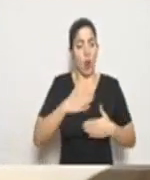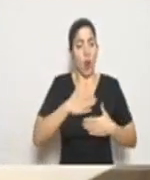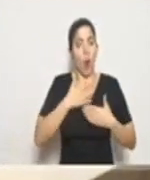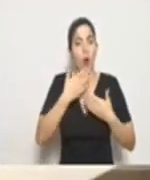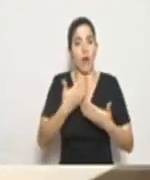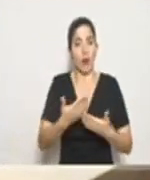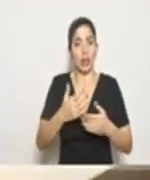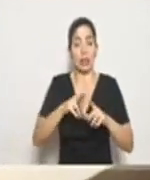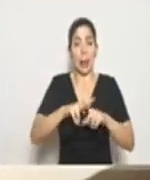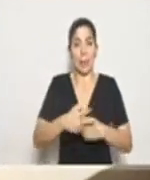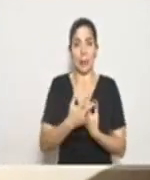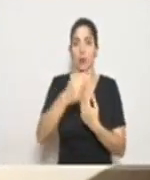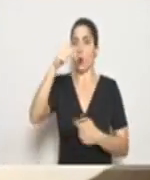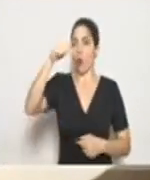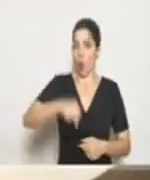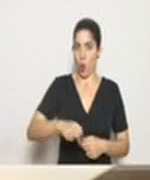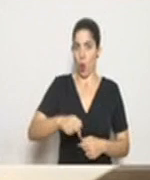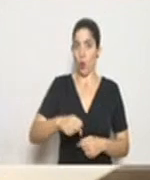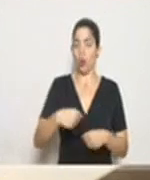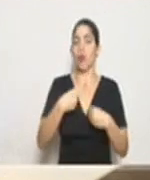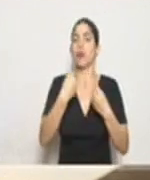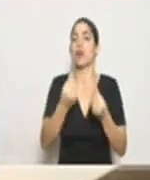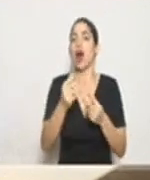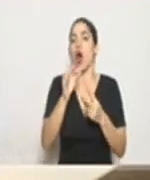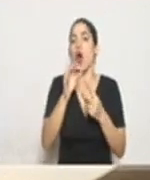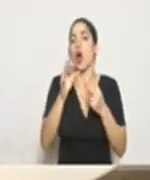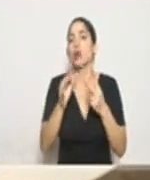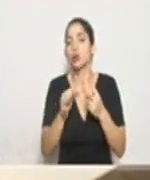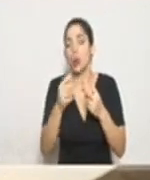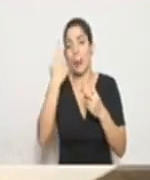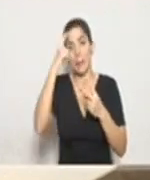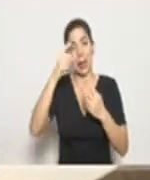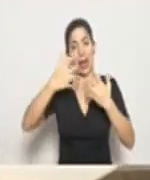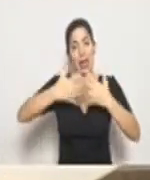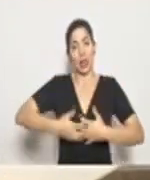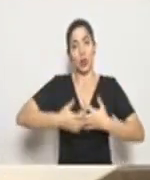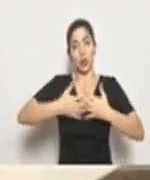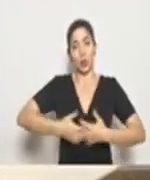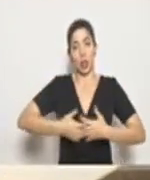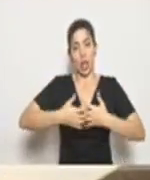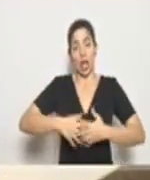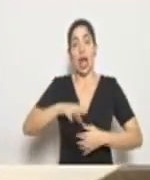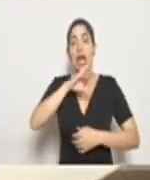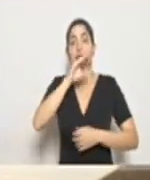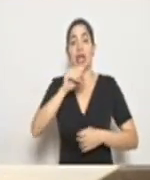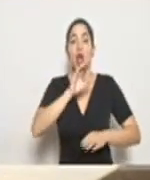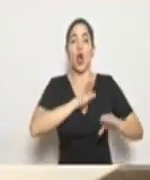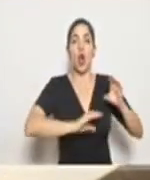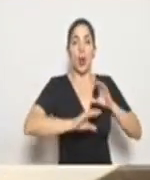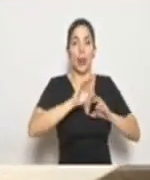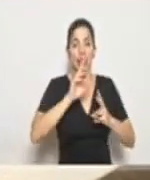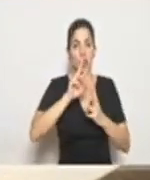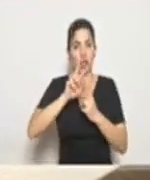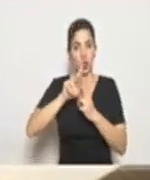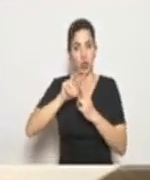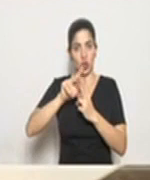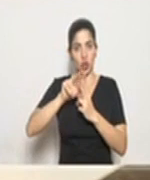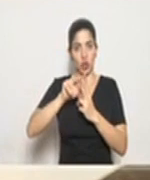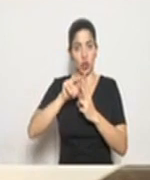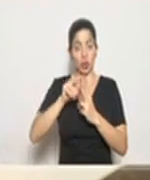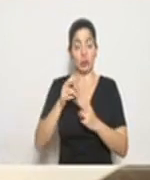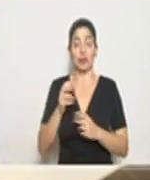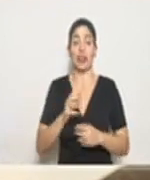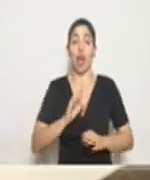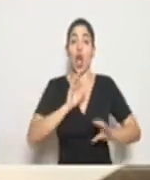partir del día de hoy una opción para el sector industrial y para el sector comercial, en el